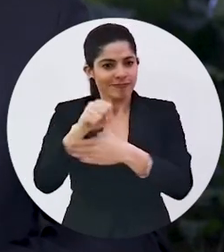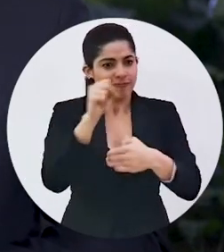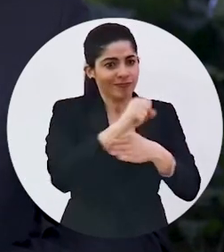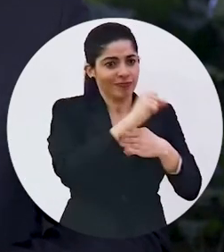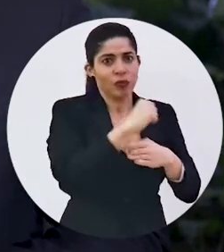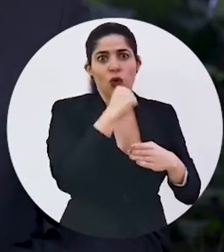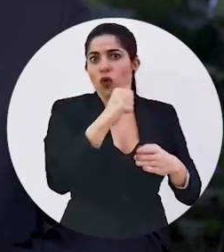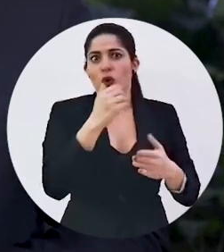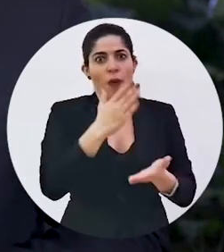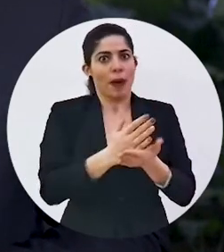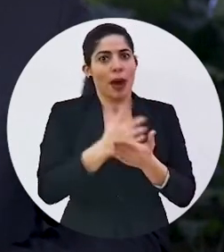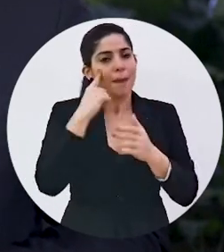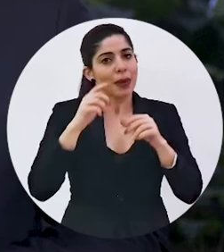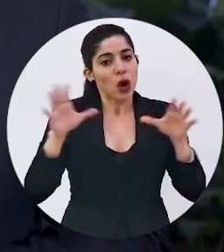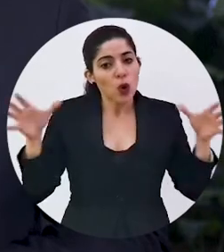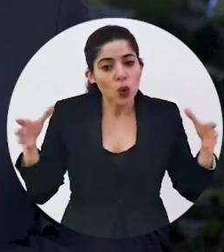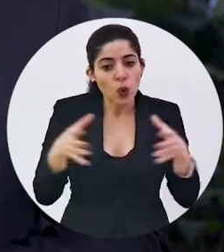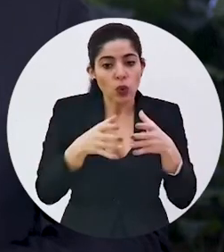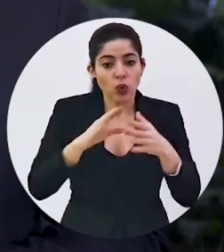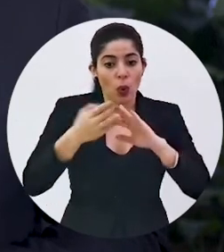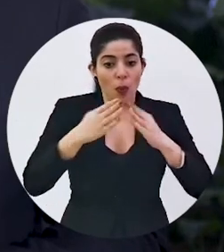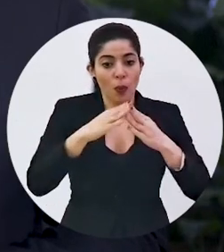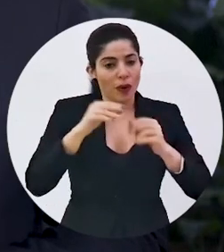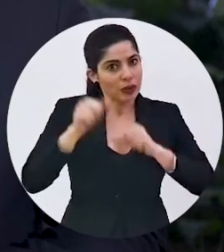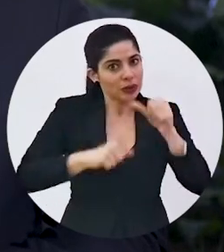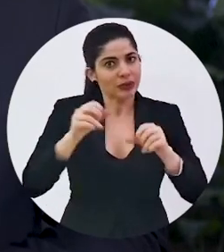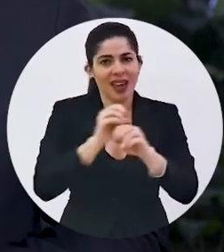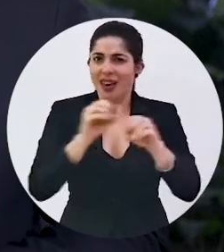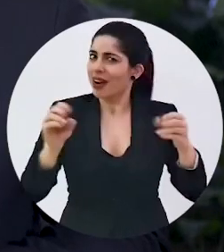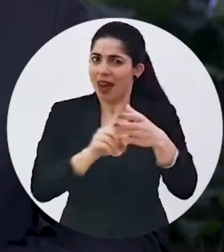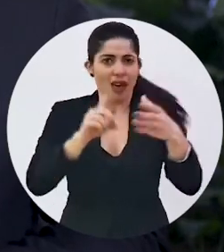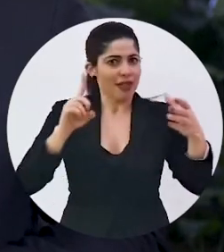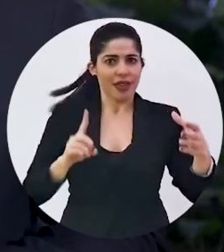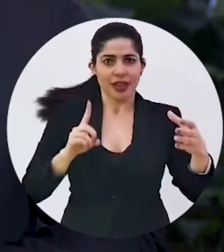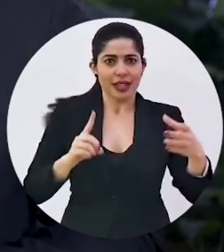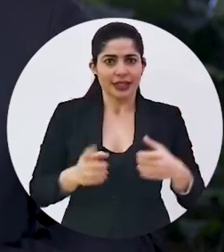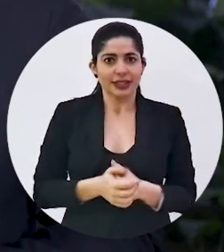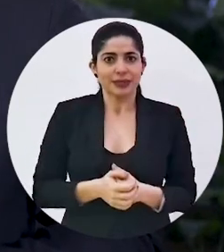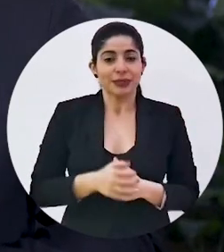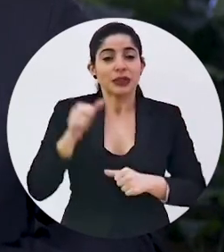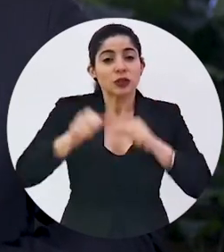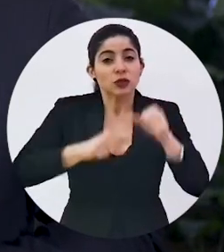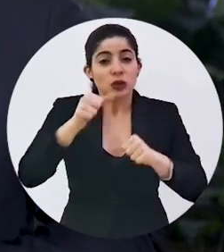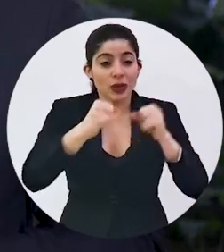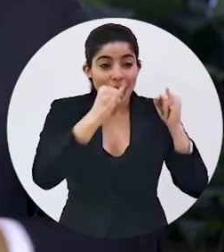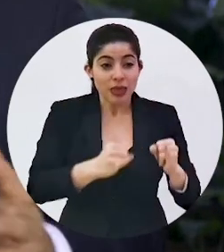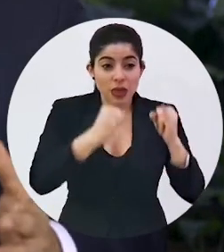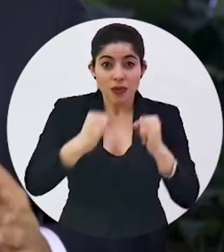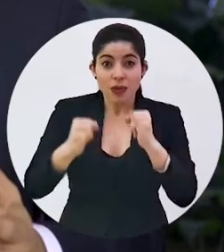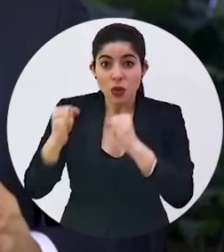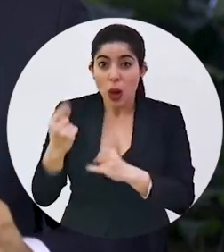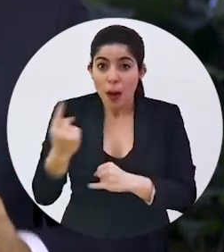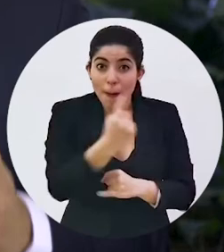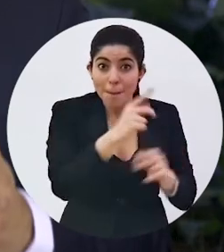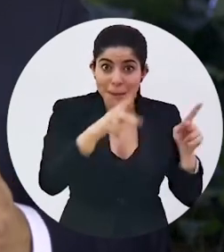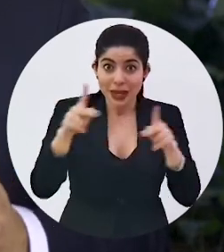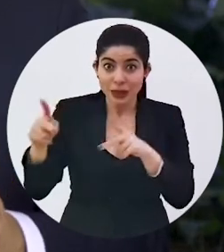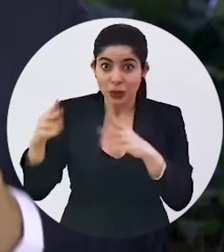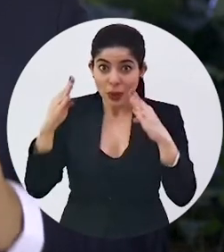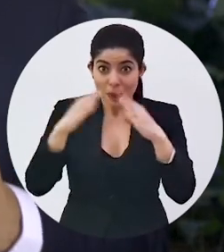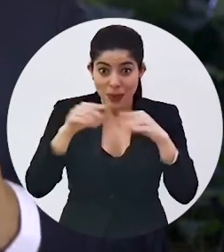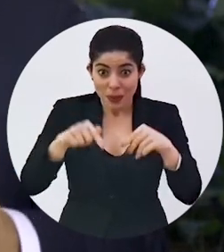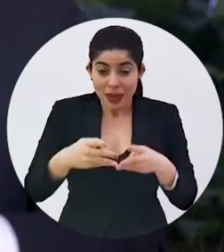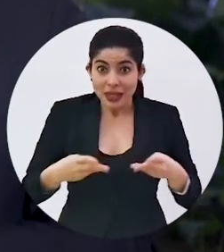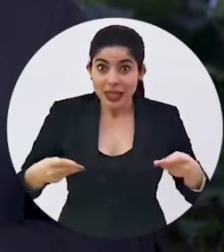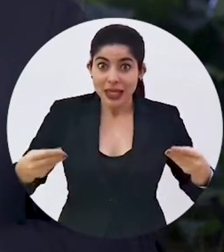desatando los nudos que nos detienen para avanzar juntos como pueblo y sin dejar a nadie atrás. El esfuerzo individual de cada